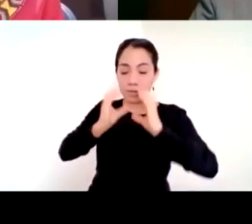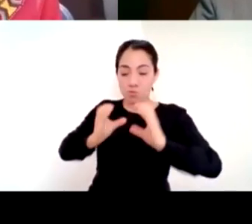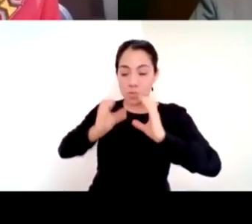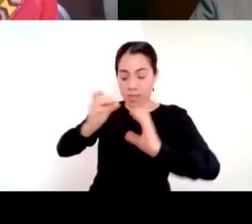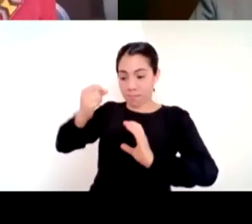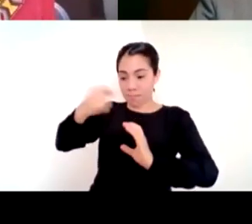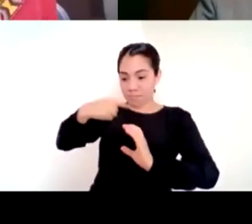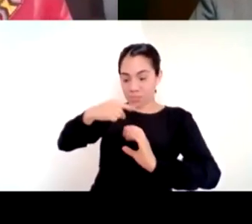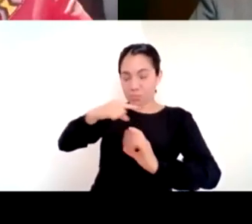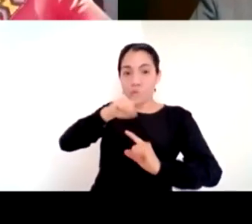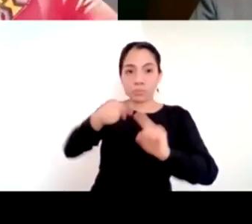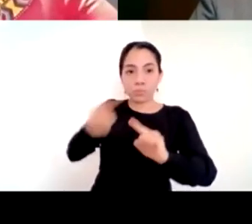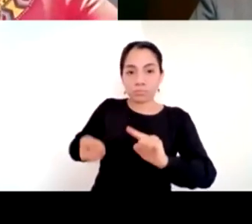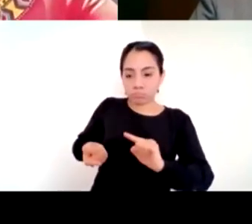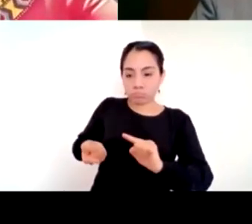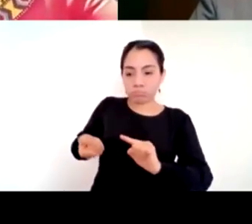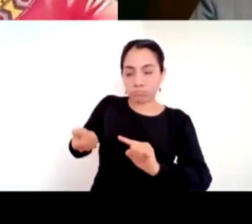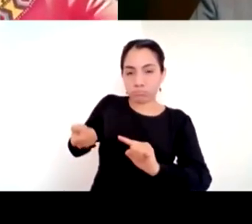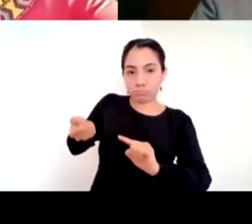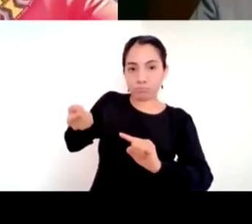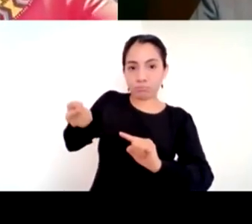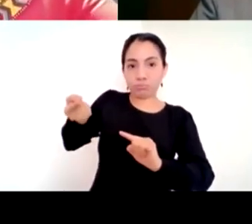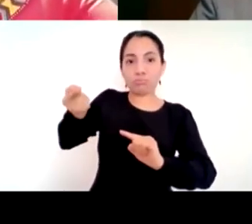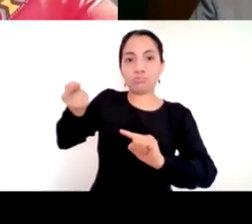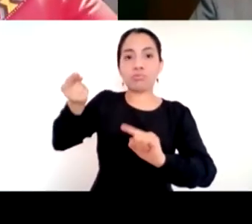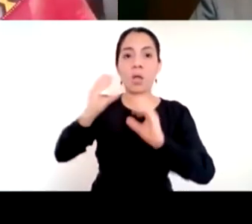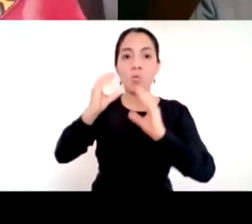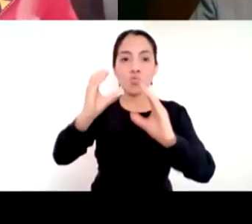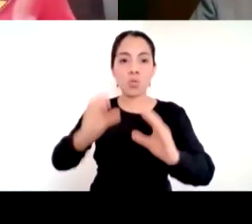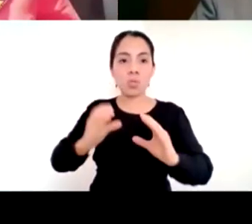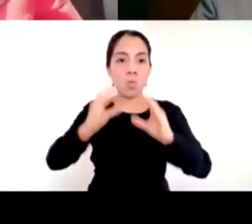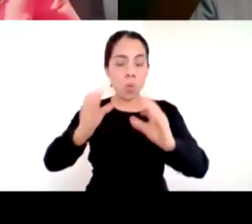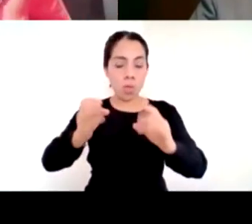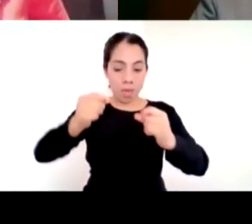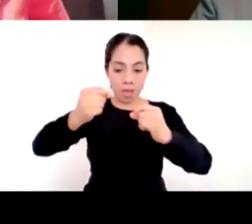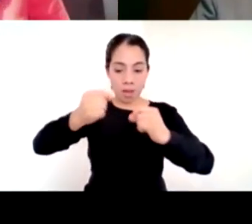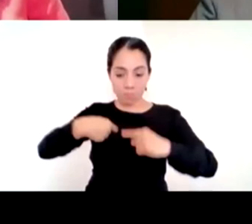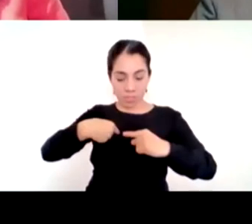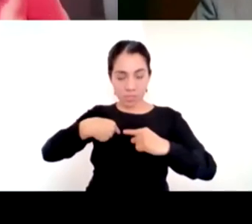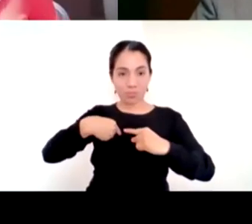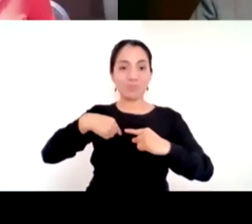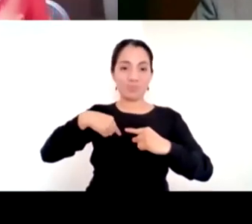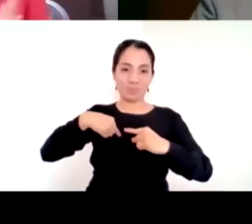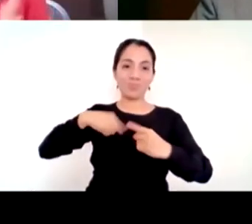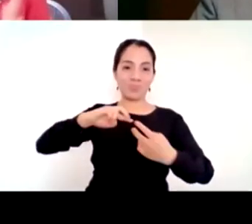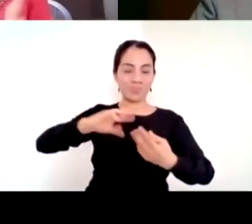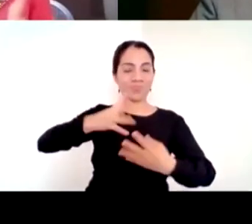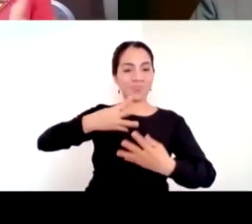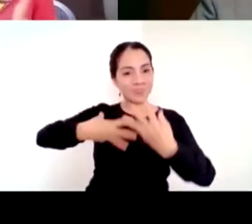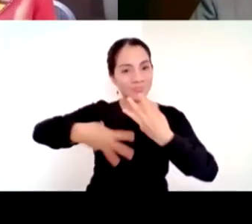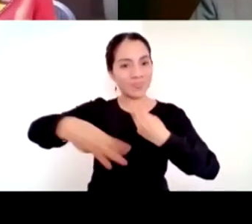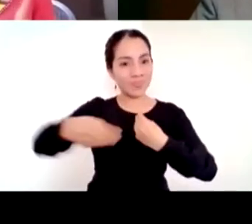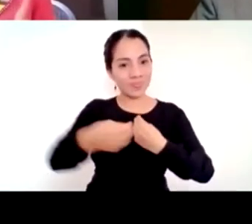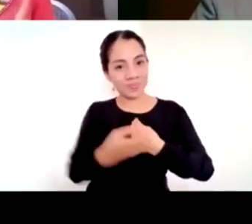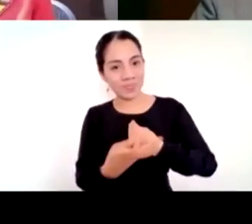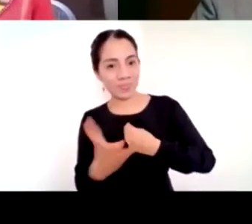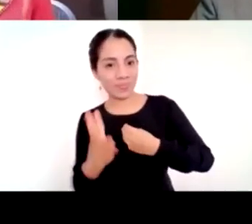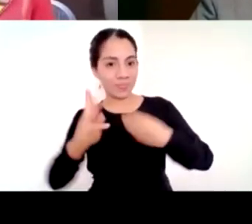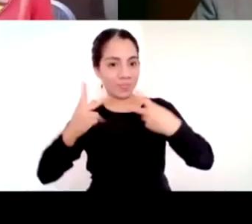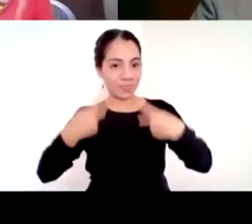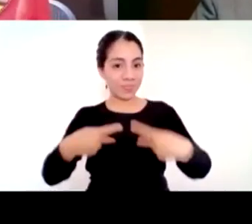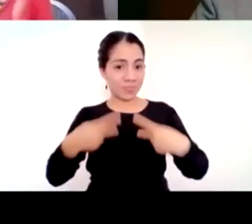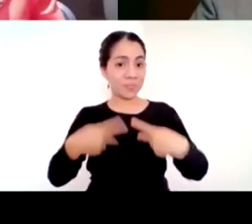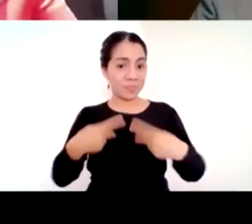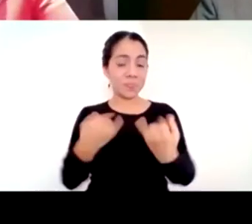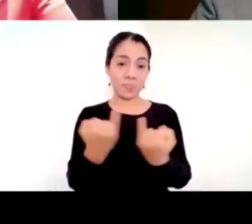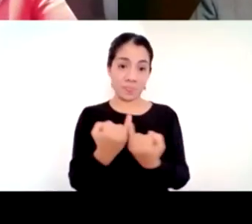que se fortaleció en este tiempo. Si es frente a la adversidad, hay veces que los dolores de la vida nos forjan y creo que este